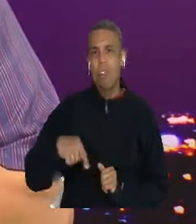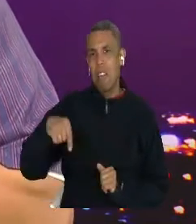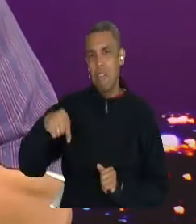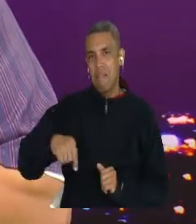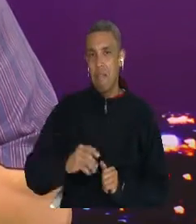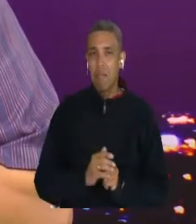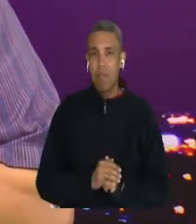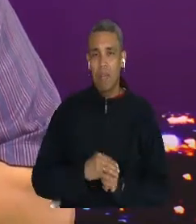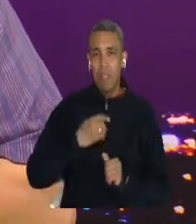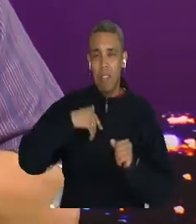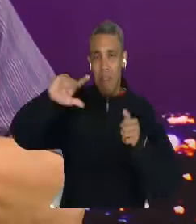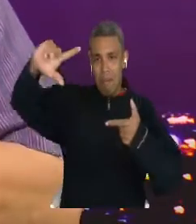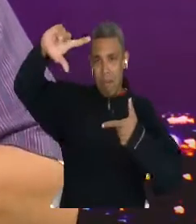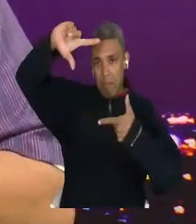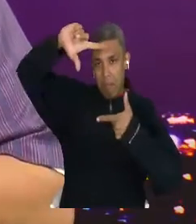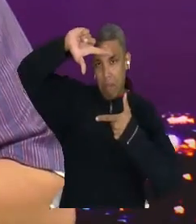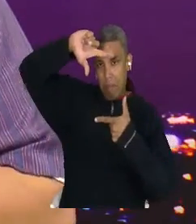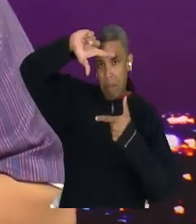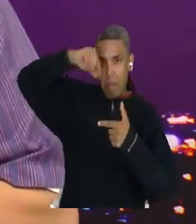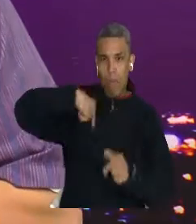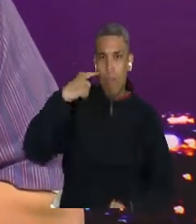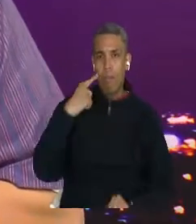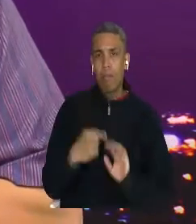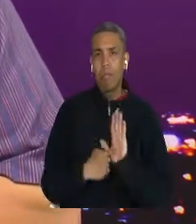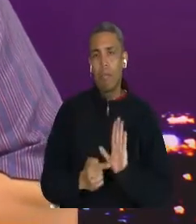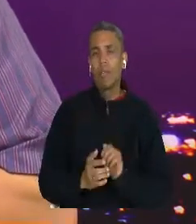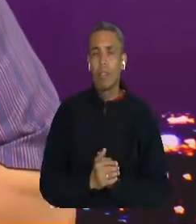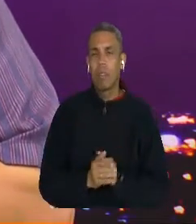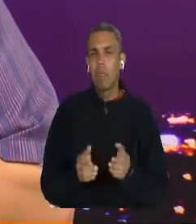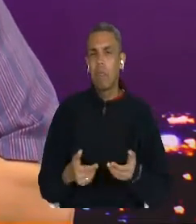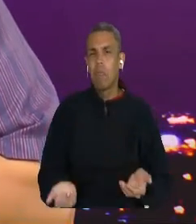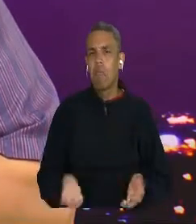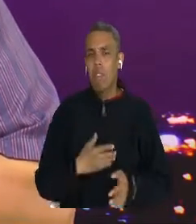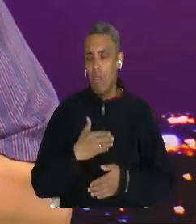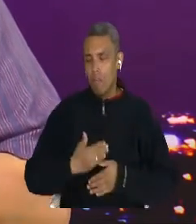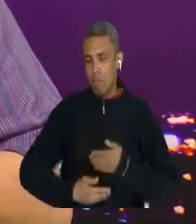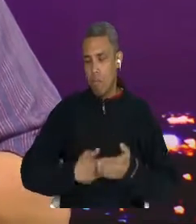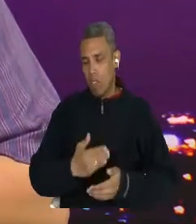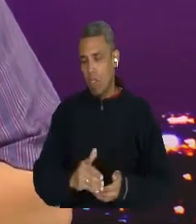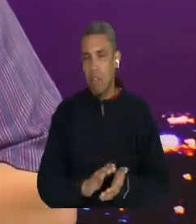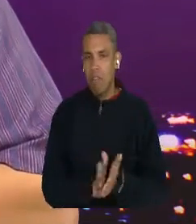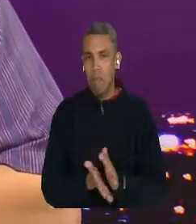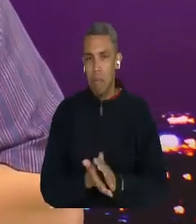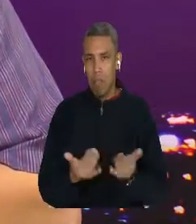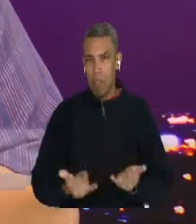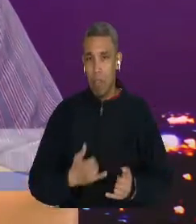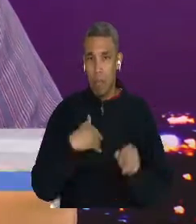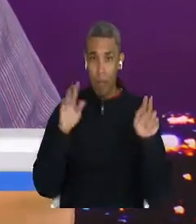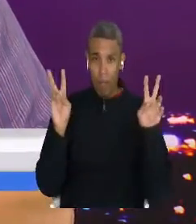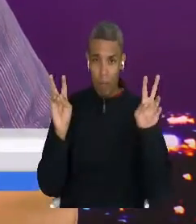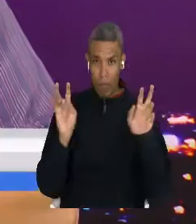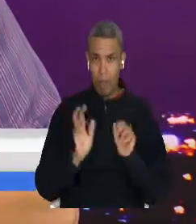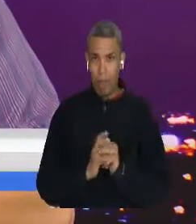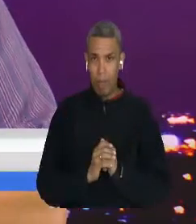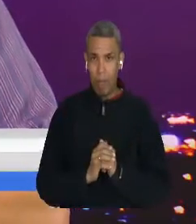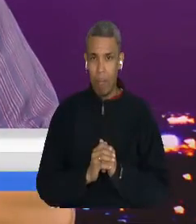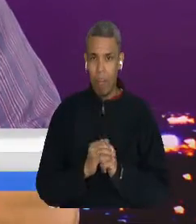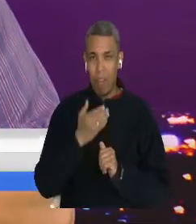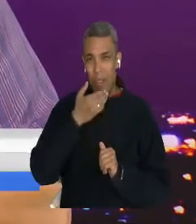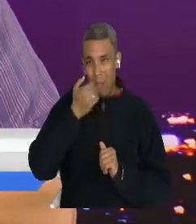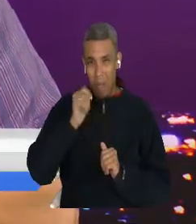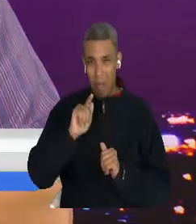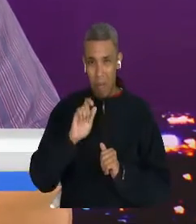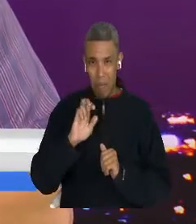vamos a abordar tiene que ver con todo lo que corresponde a este proceso de paz, no solamente el que ya ha avanzado con las FARC, sino también qué va a